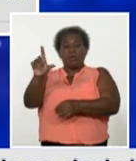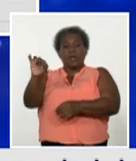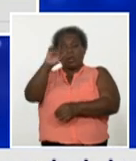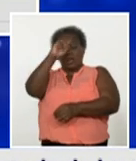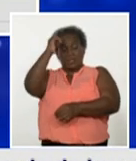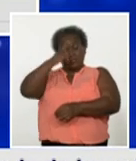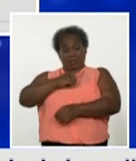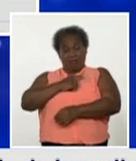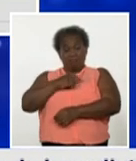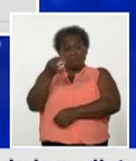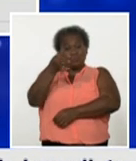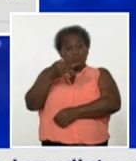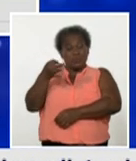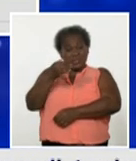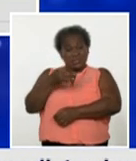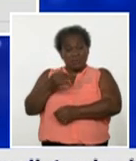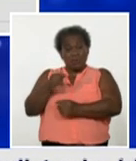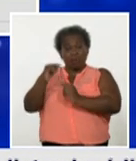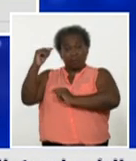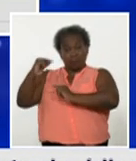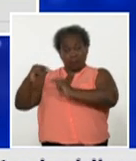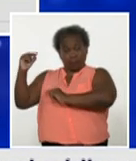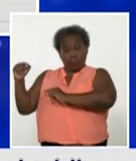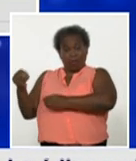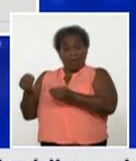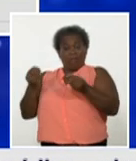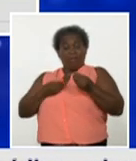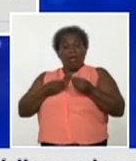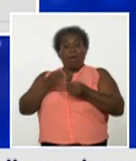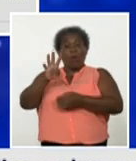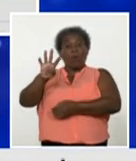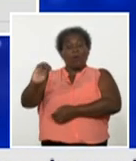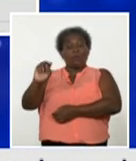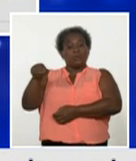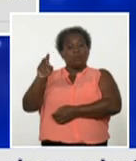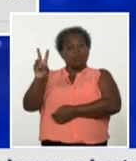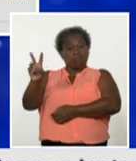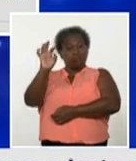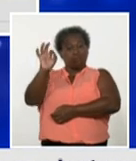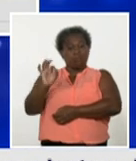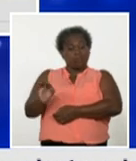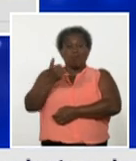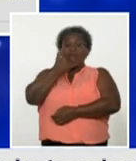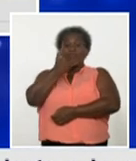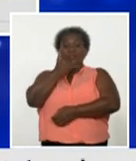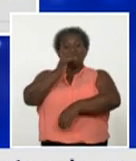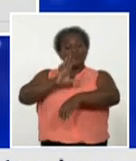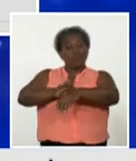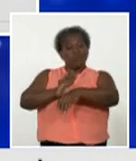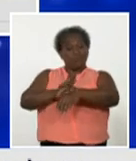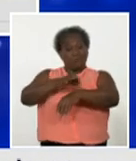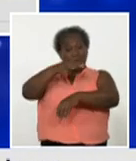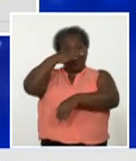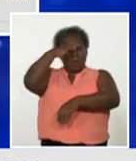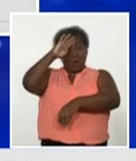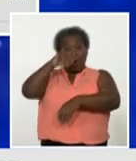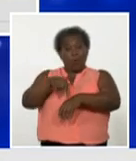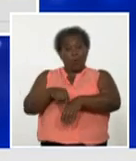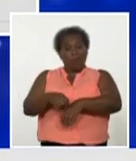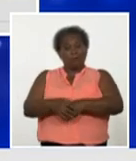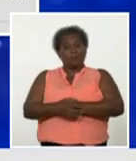municipios que aportan reitero el 40,2 por ciento de la incidencia de cuba en los últimos 15 días